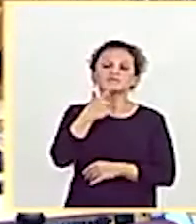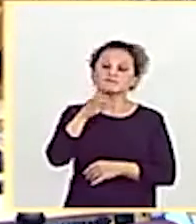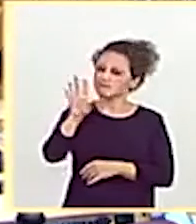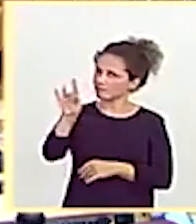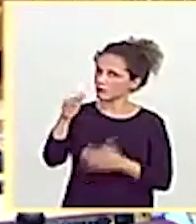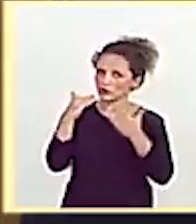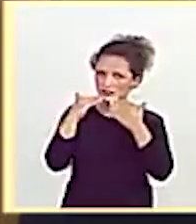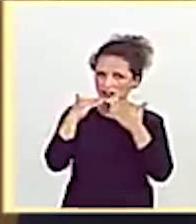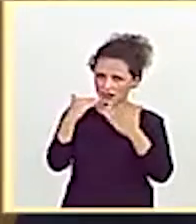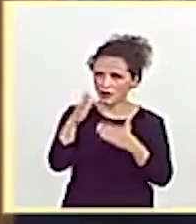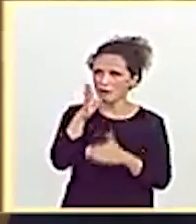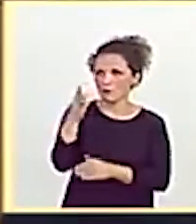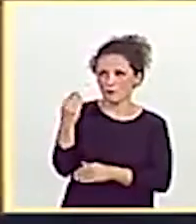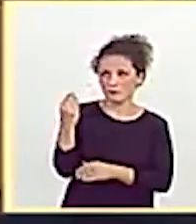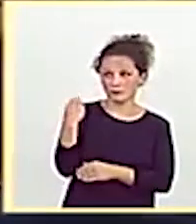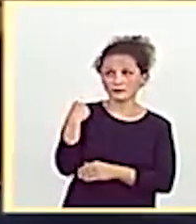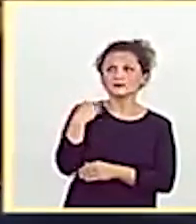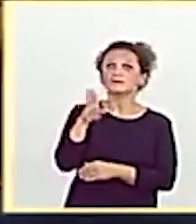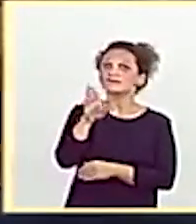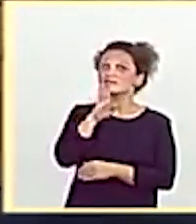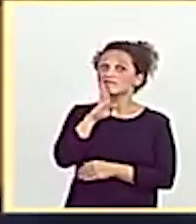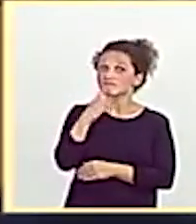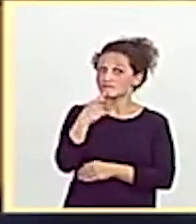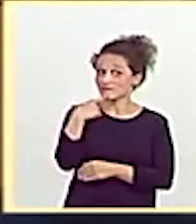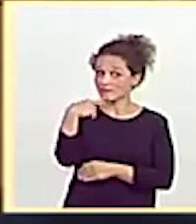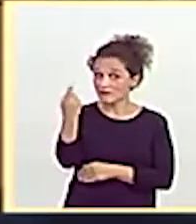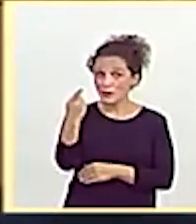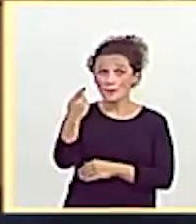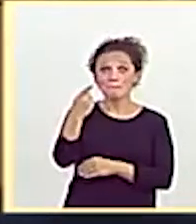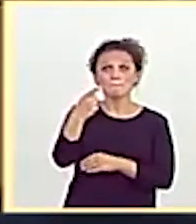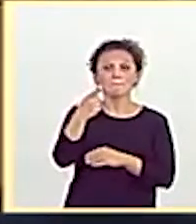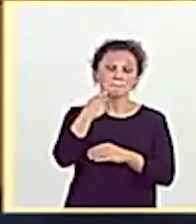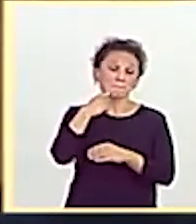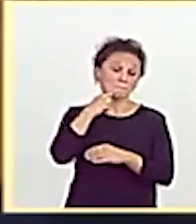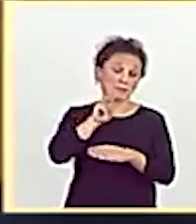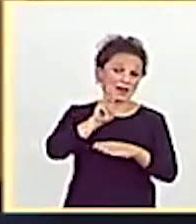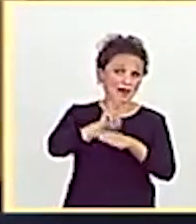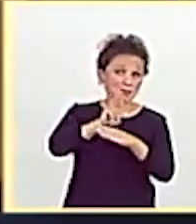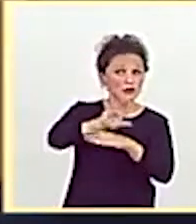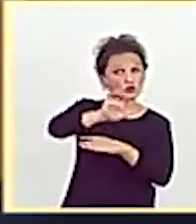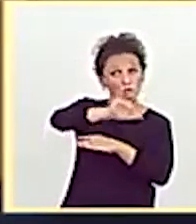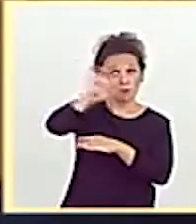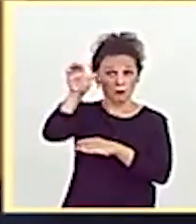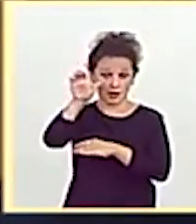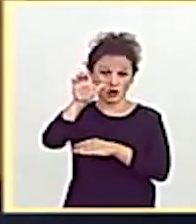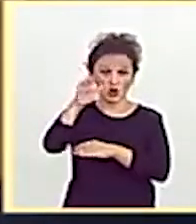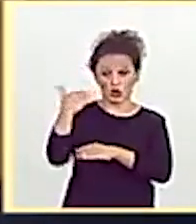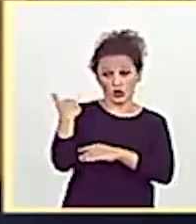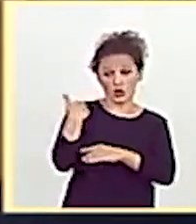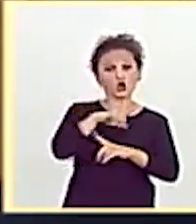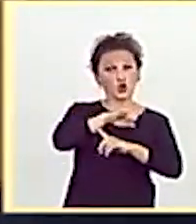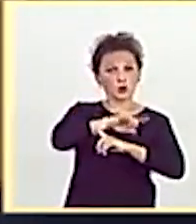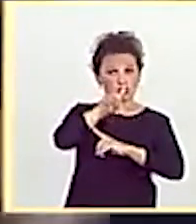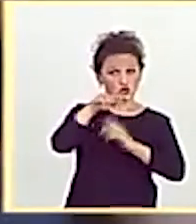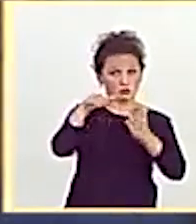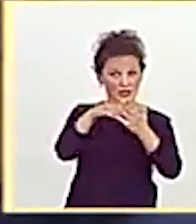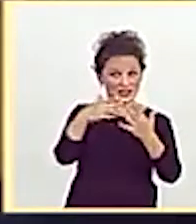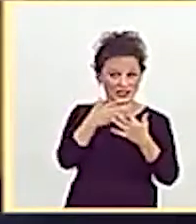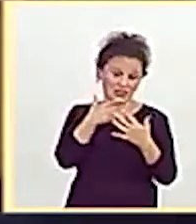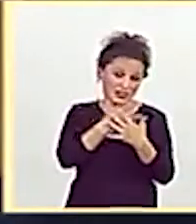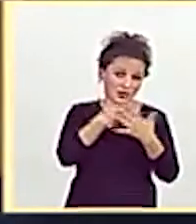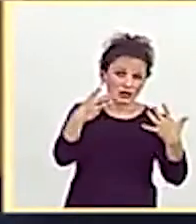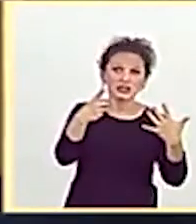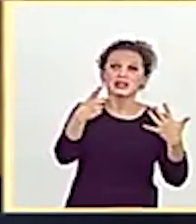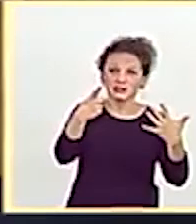pregunta. Como usted ha señalado, el Parlamento Europeo adoptó en noviembre de 2018 la nueva directiva relativa a los servicios de